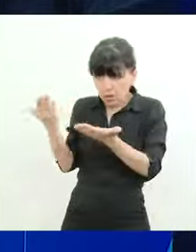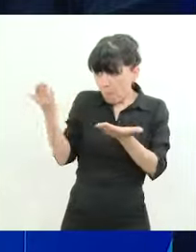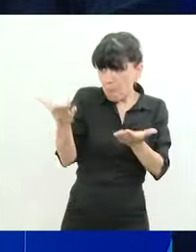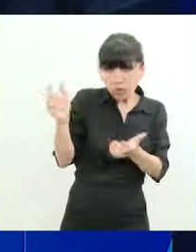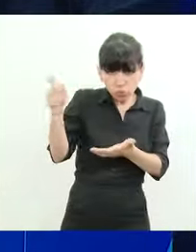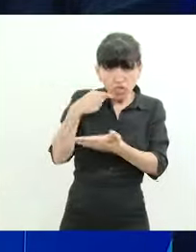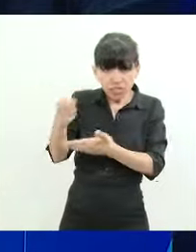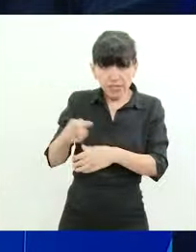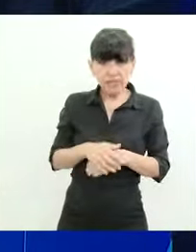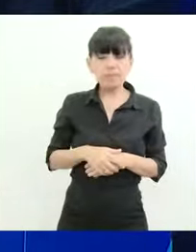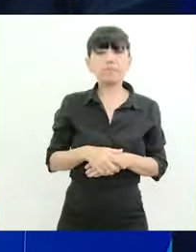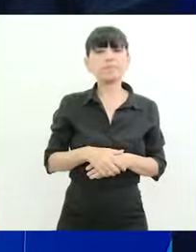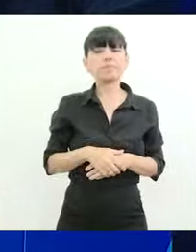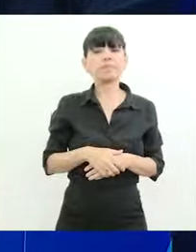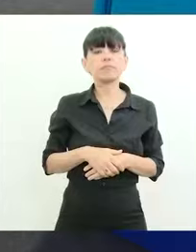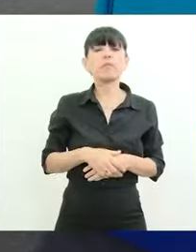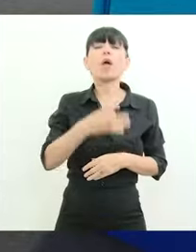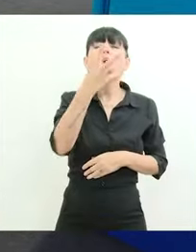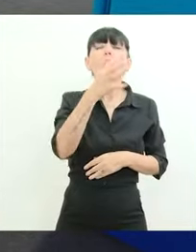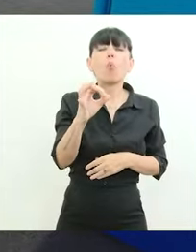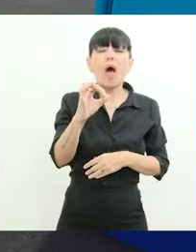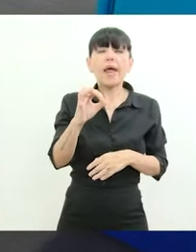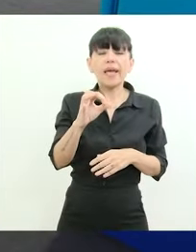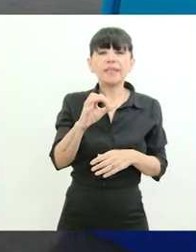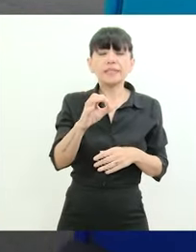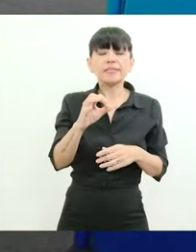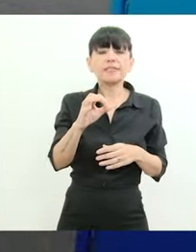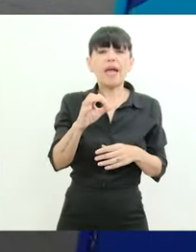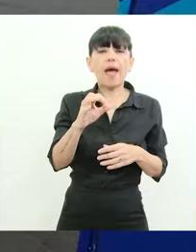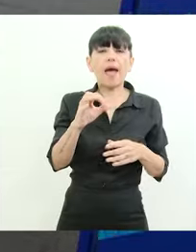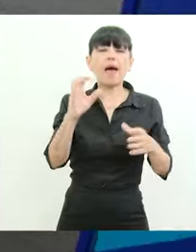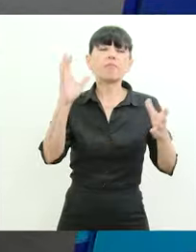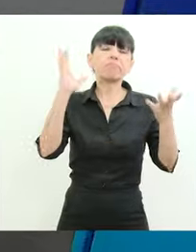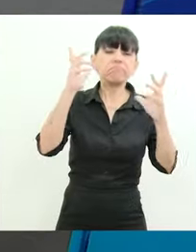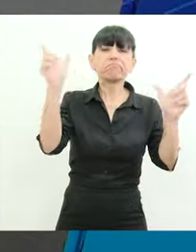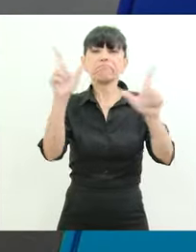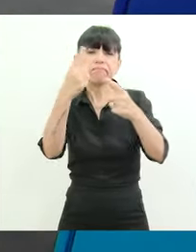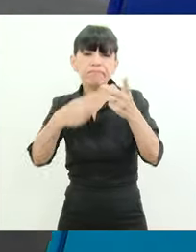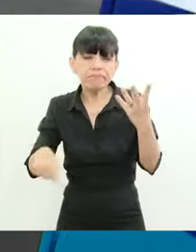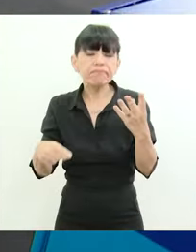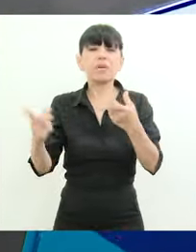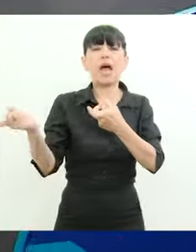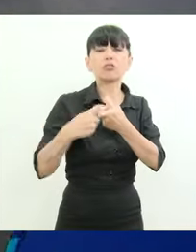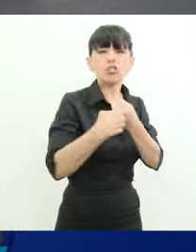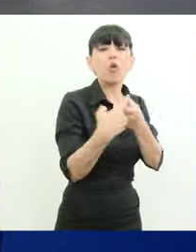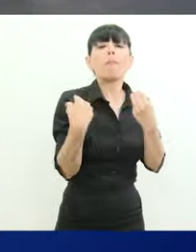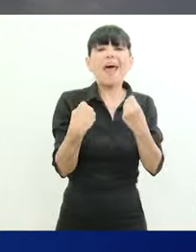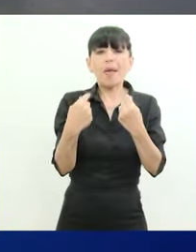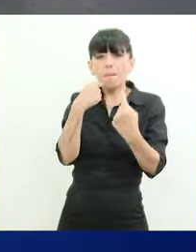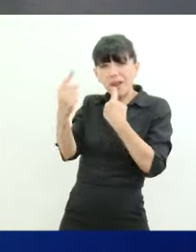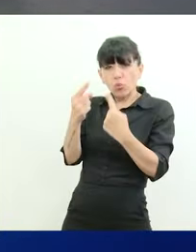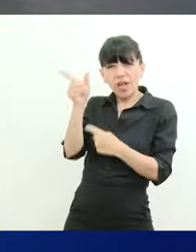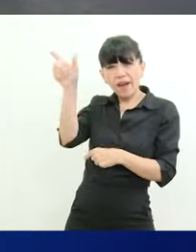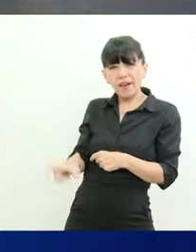son más de 40 los medios asociados en esta iniciativa para dialogar con Sergio Massa periodistas